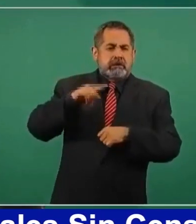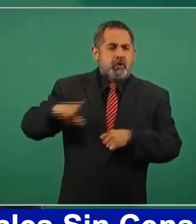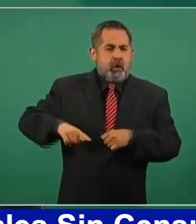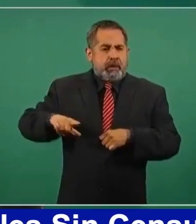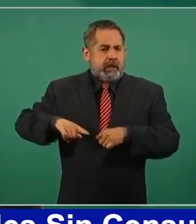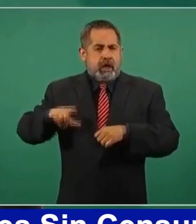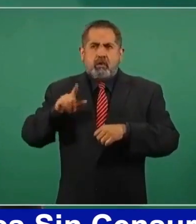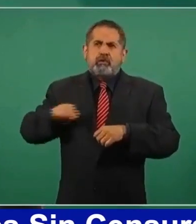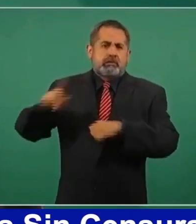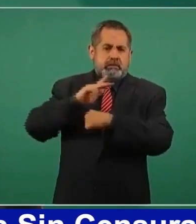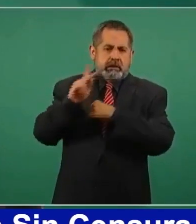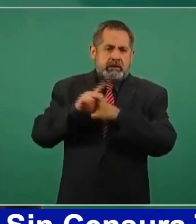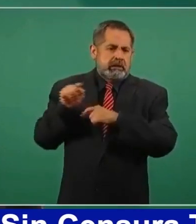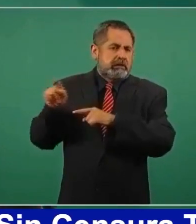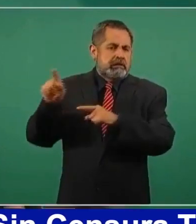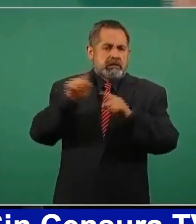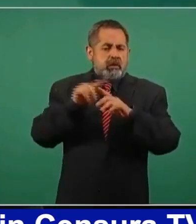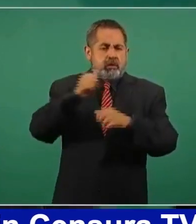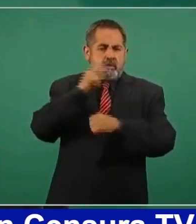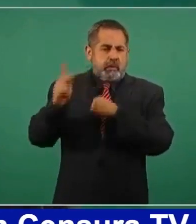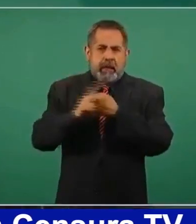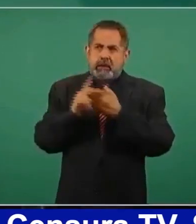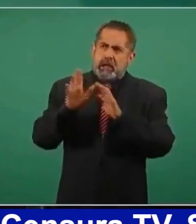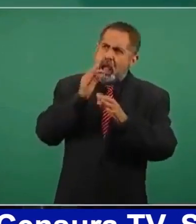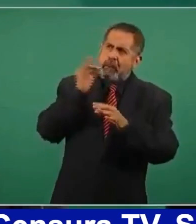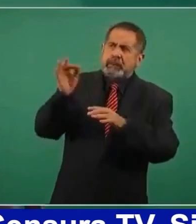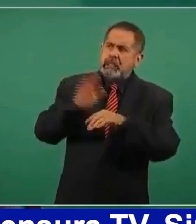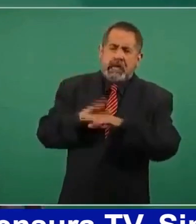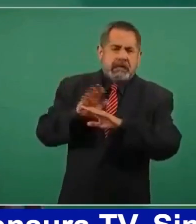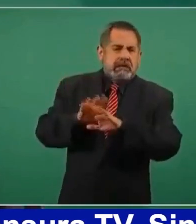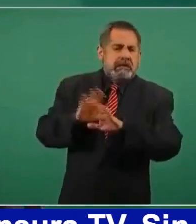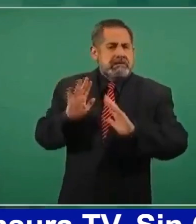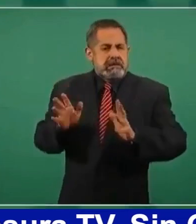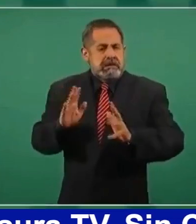gobiernos de otros países para decir